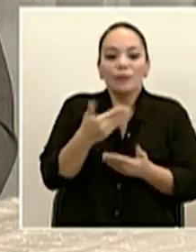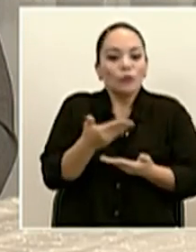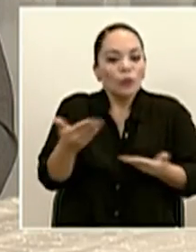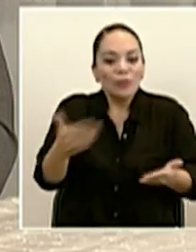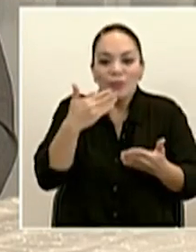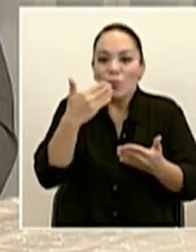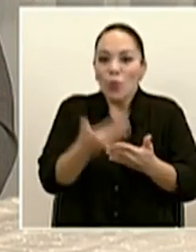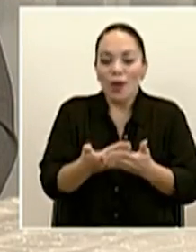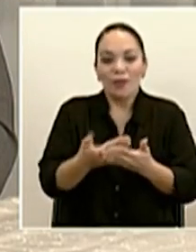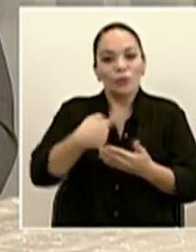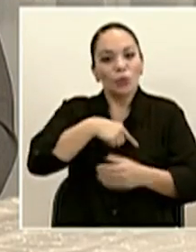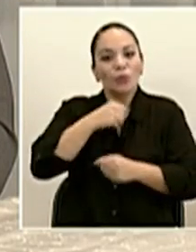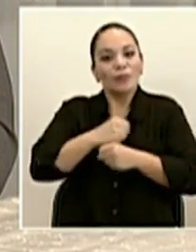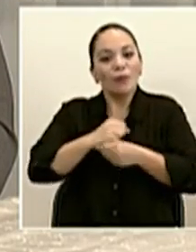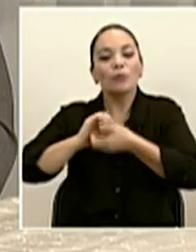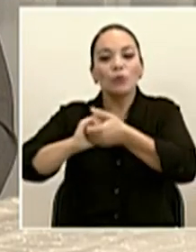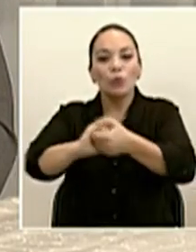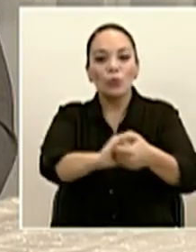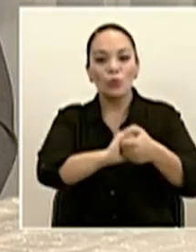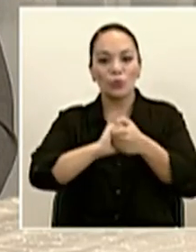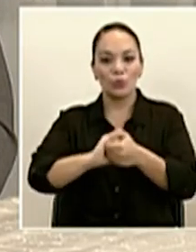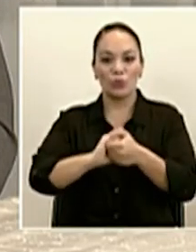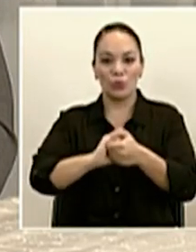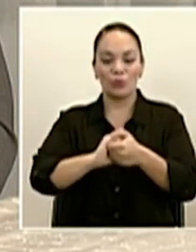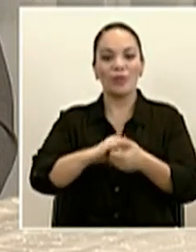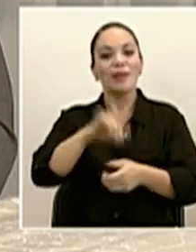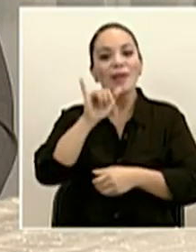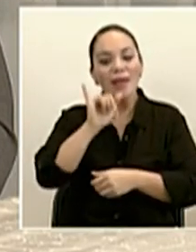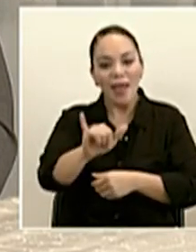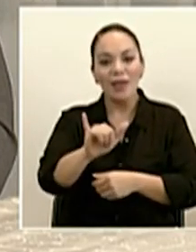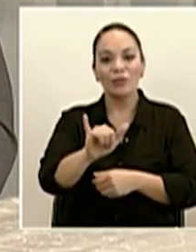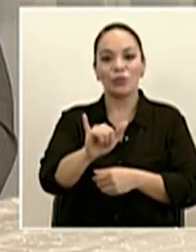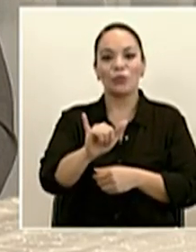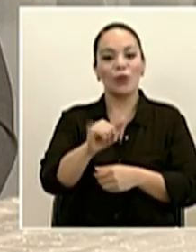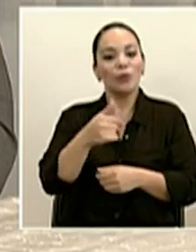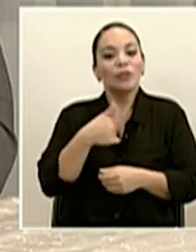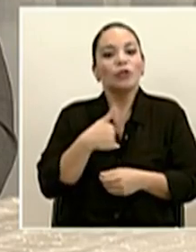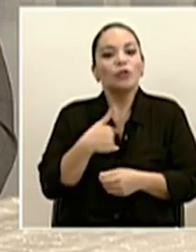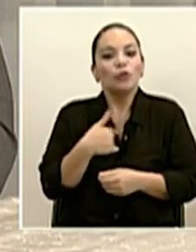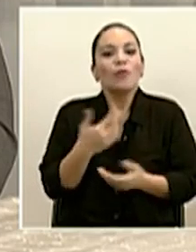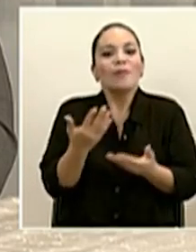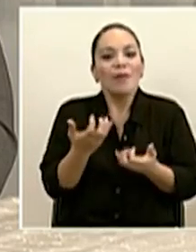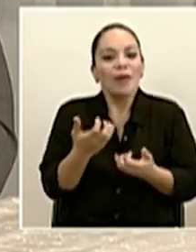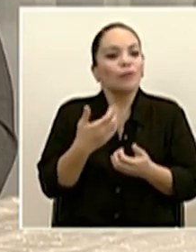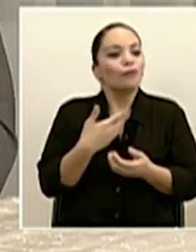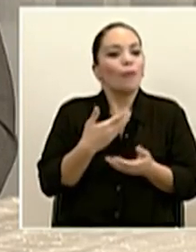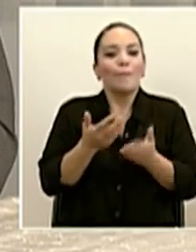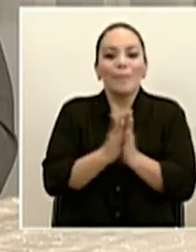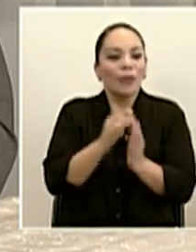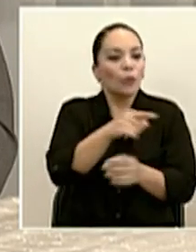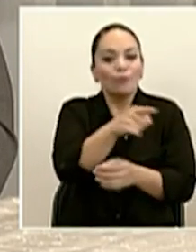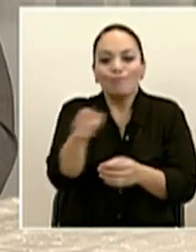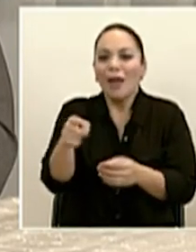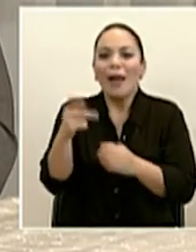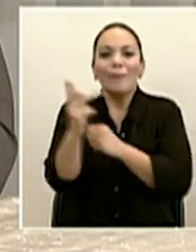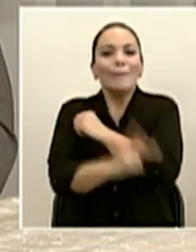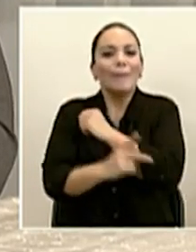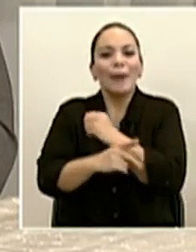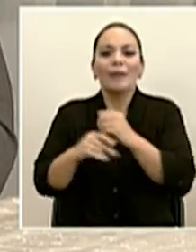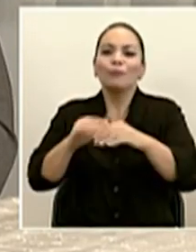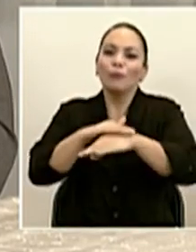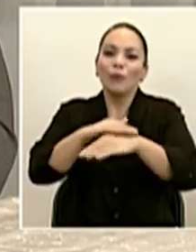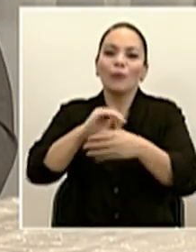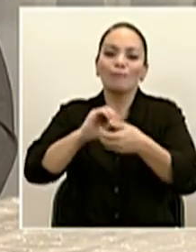cuando trabajamos juntos. Es eso lo que yo llamo al país a que hagamos, a trabajar juntos. Ciertamente hay dificultades,